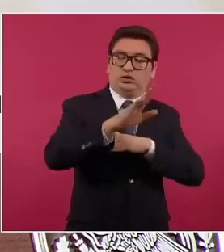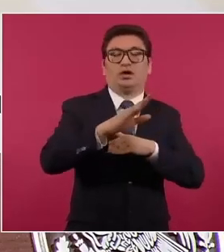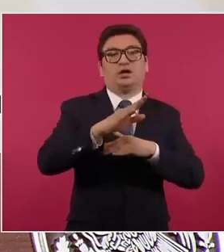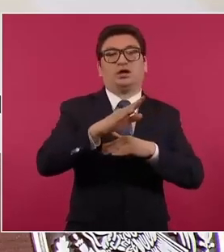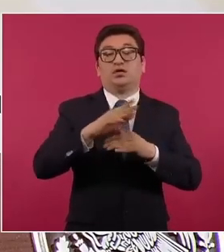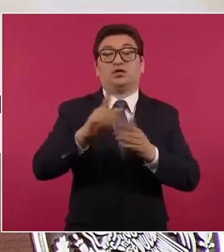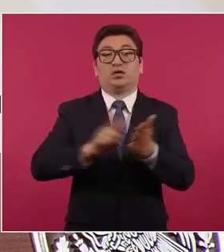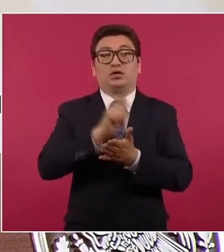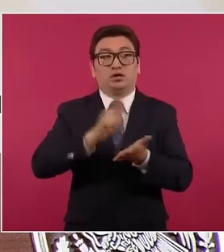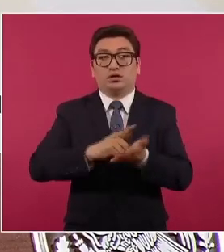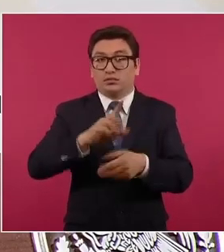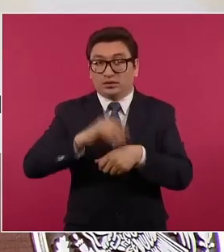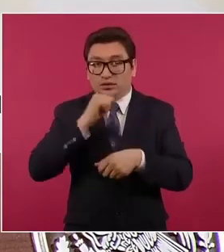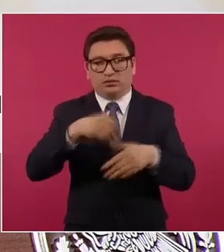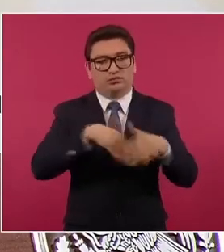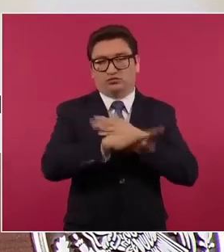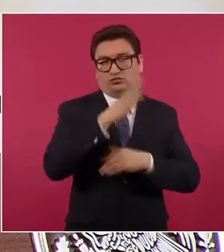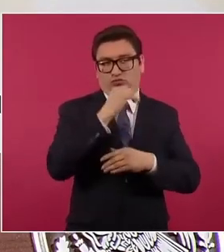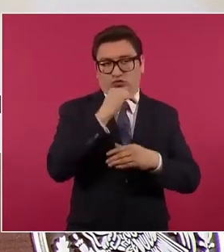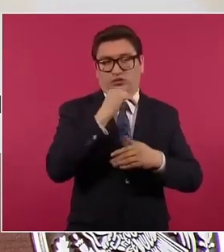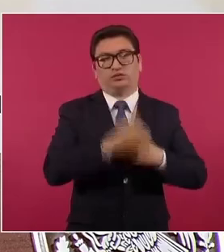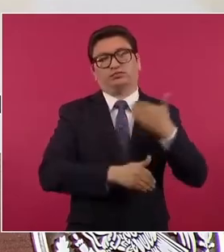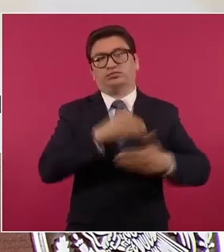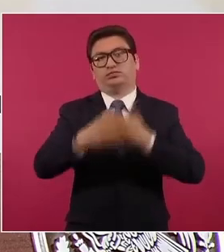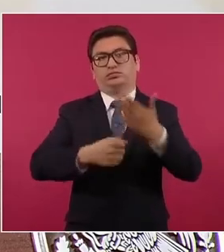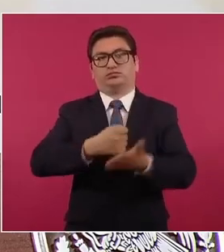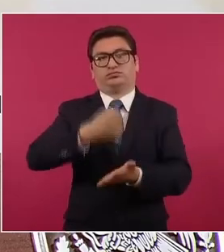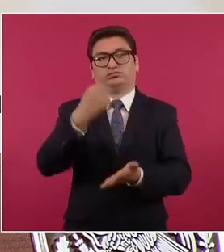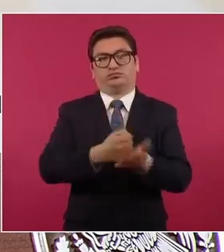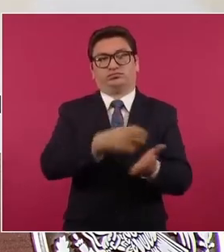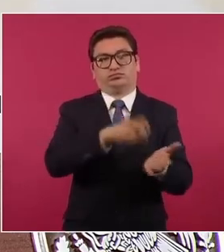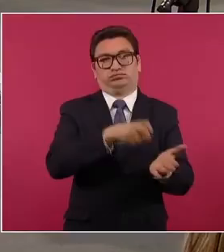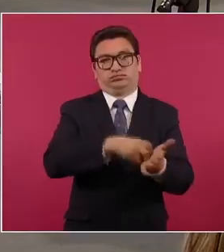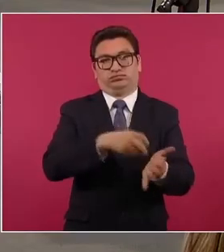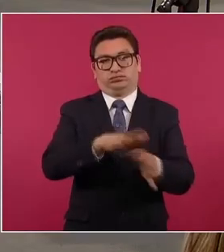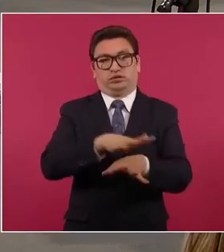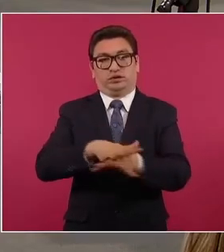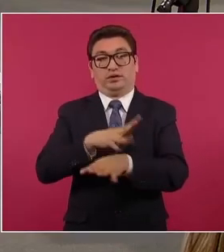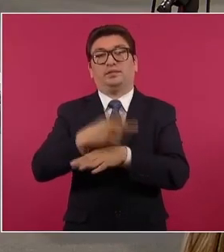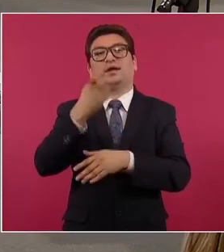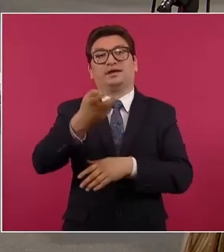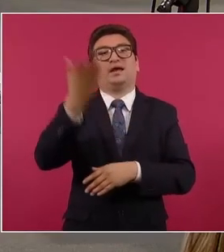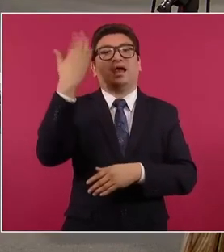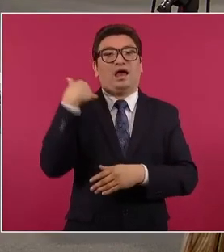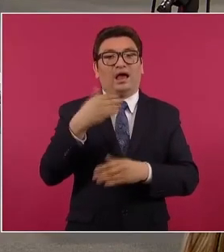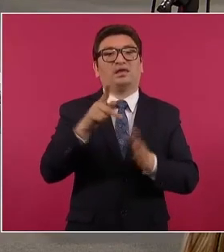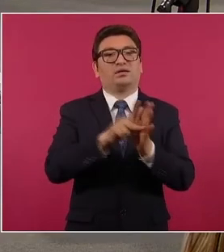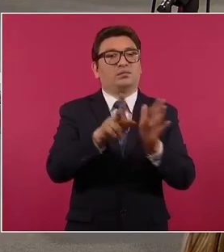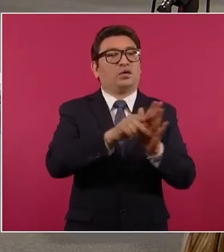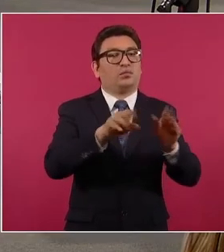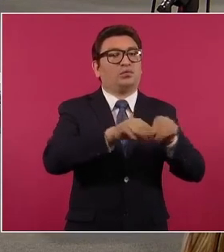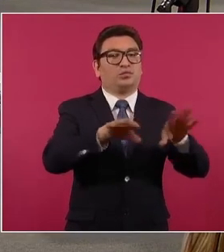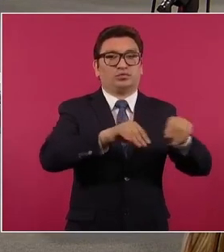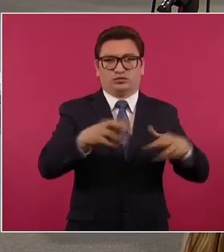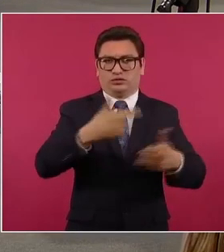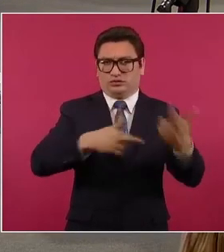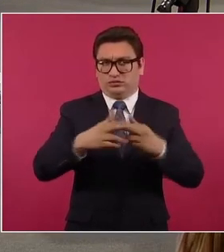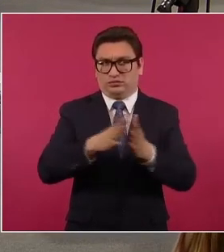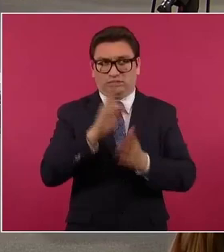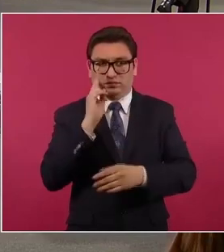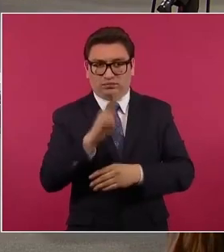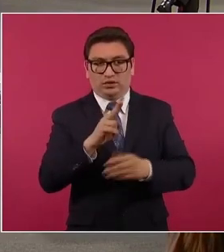sin orden judicial y se avanza en la aprobación de la reforma. Entonces, todos los medios de comunicación, si puede regresarle tantito, por favor,